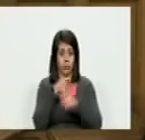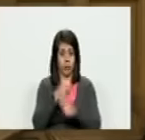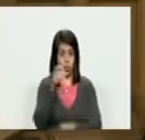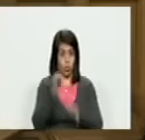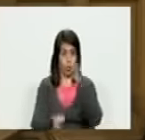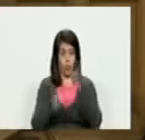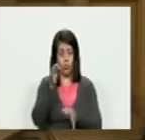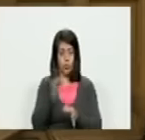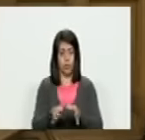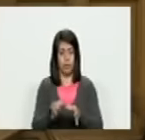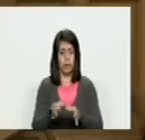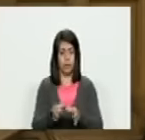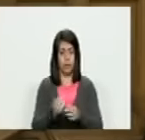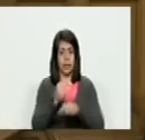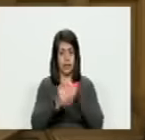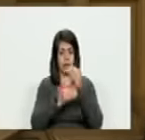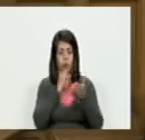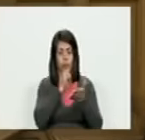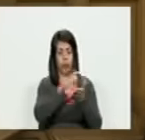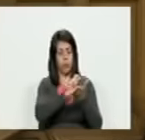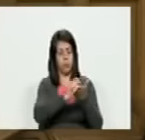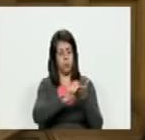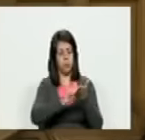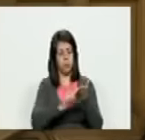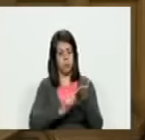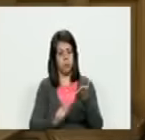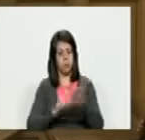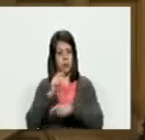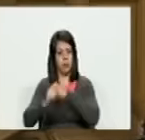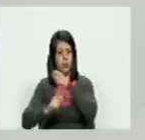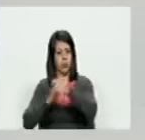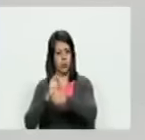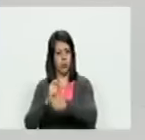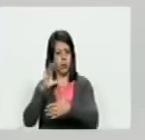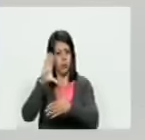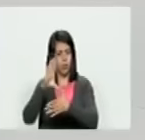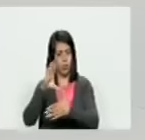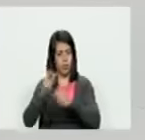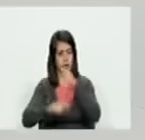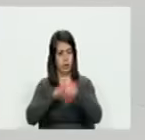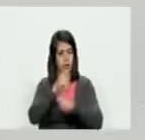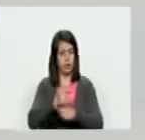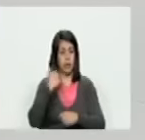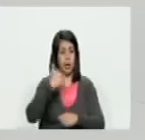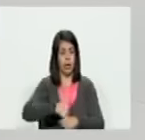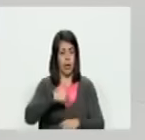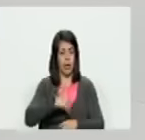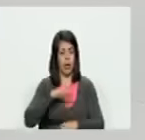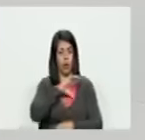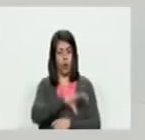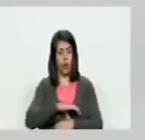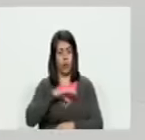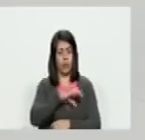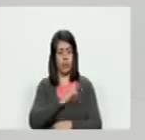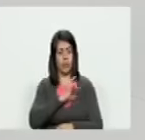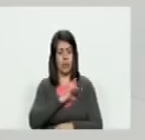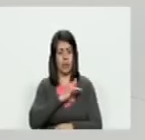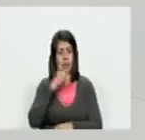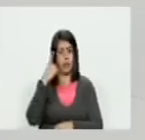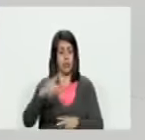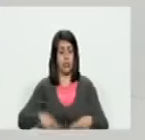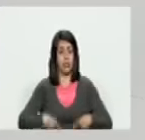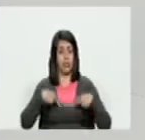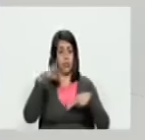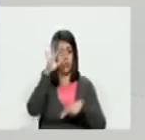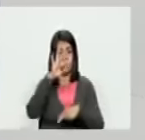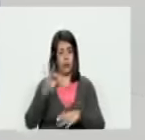elaboraron un informe la asociación americana de juristas la asociación argentina de juristas la comisión chilena de derechos humanos la